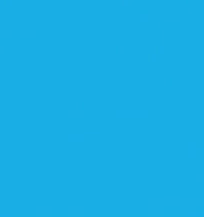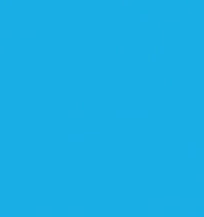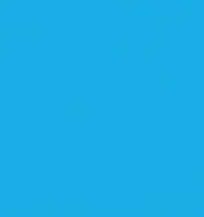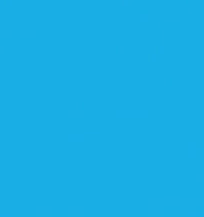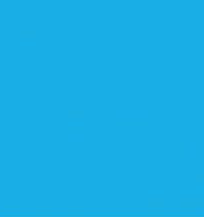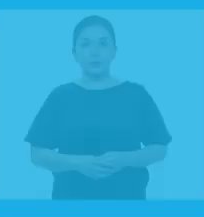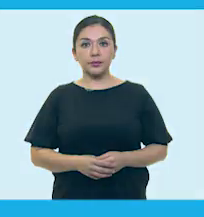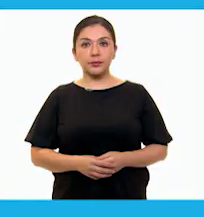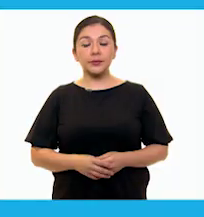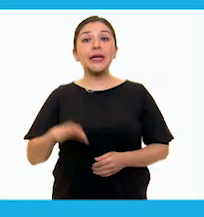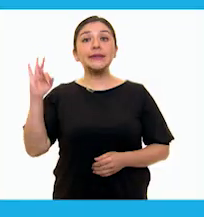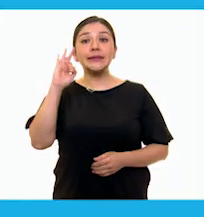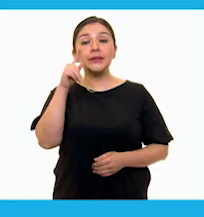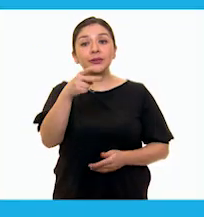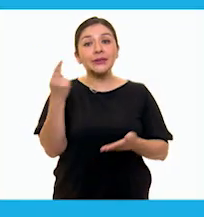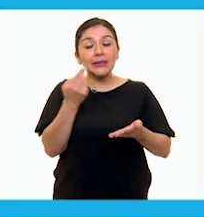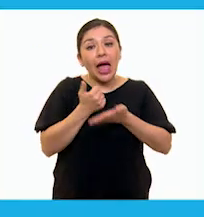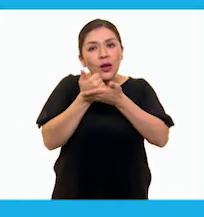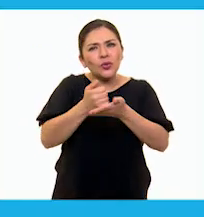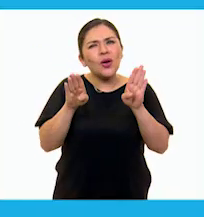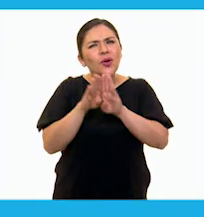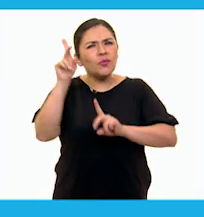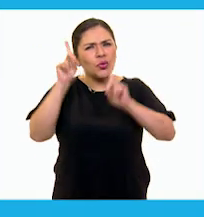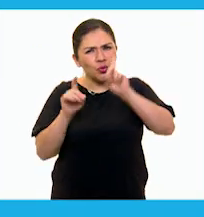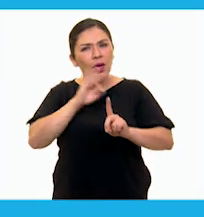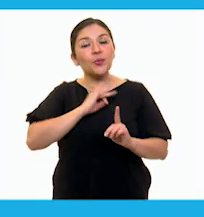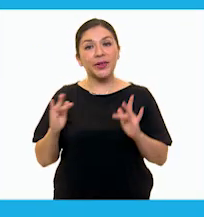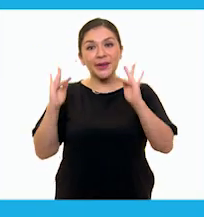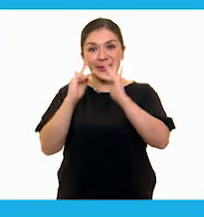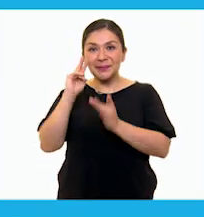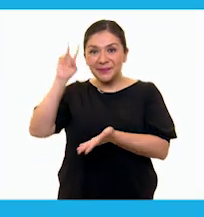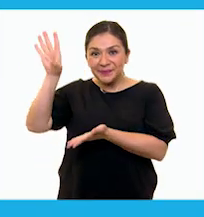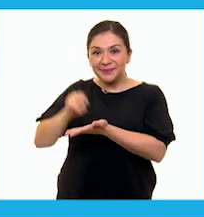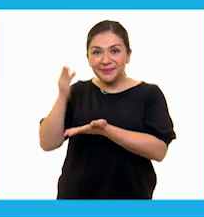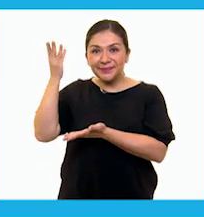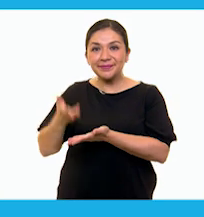si necesitas ayuda para resolver tus dudas contáctanos